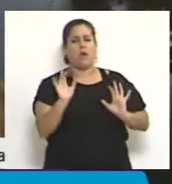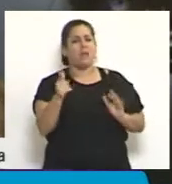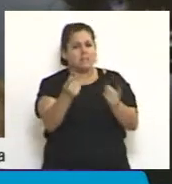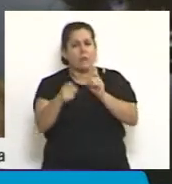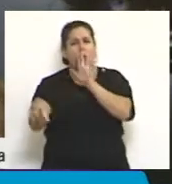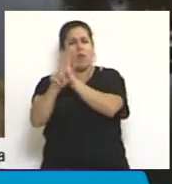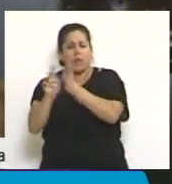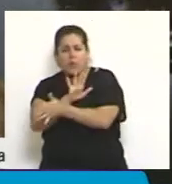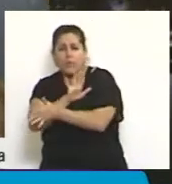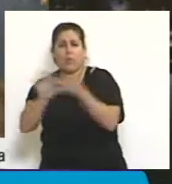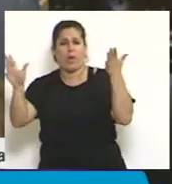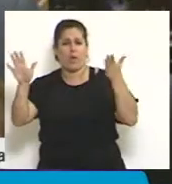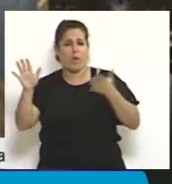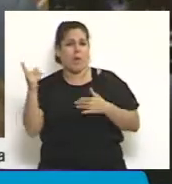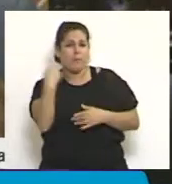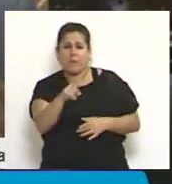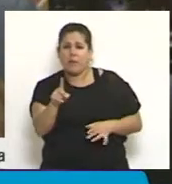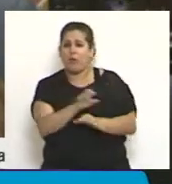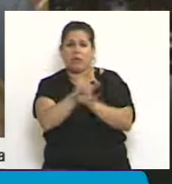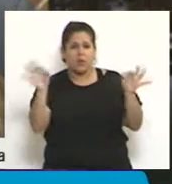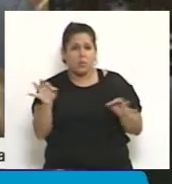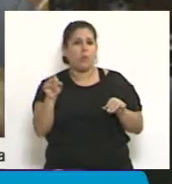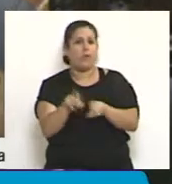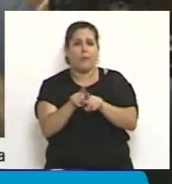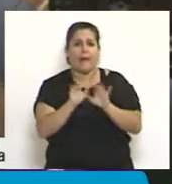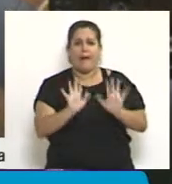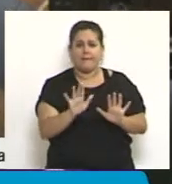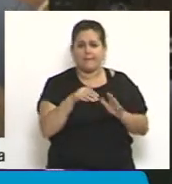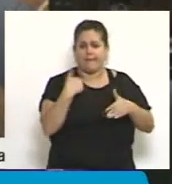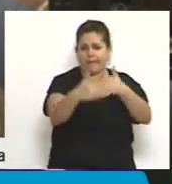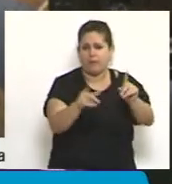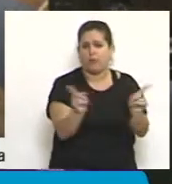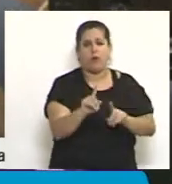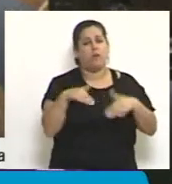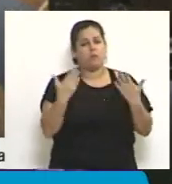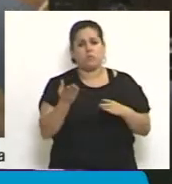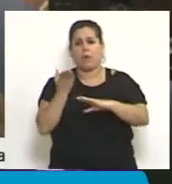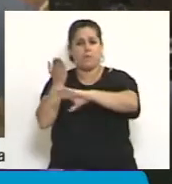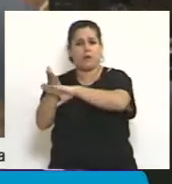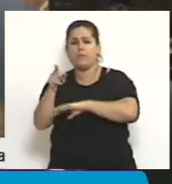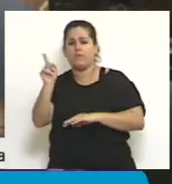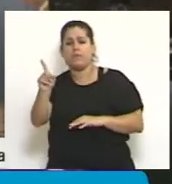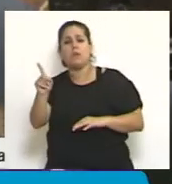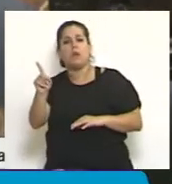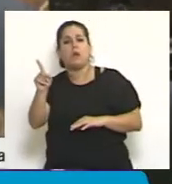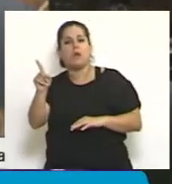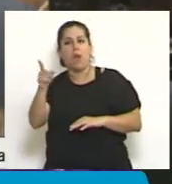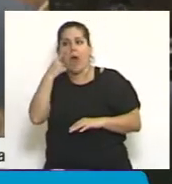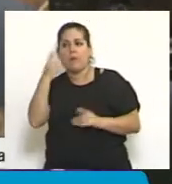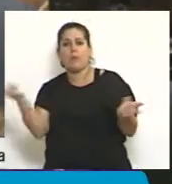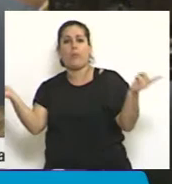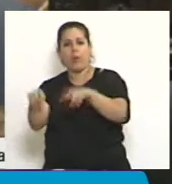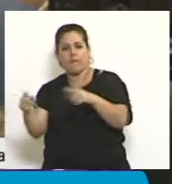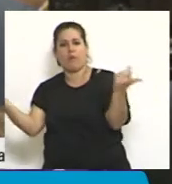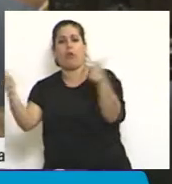nueva, pero de ninguna manera, tal y como están planteados. Así que se solicita, al menos solicitamos la vuelta a comisión